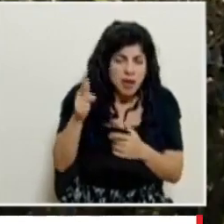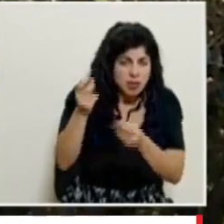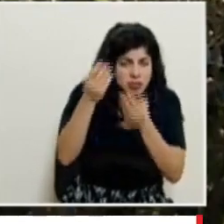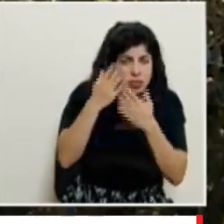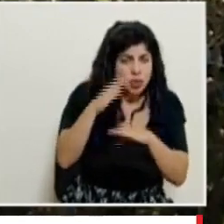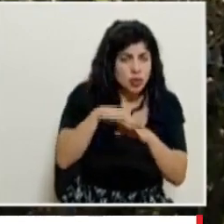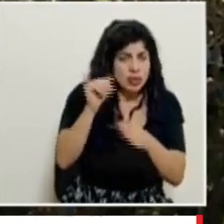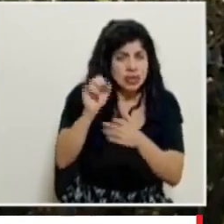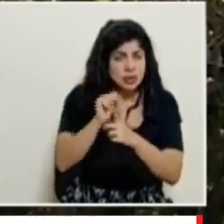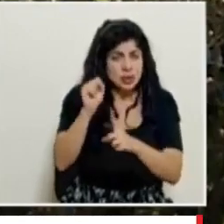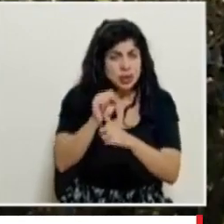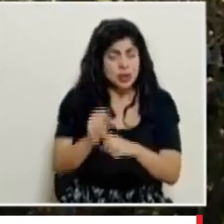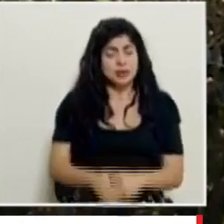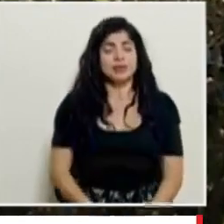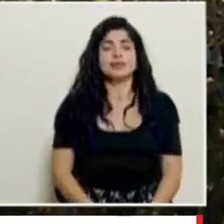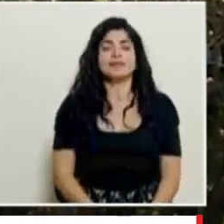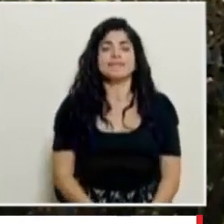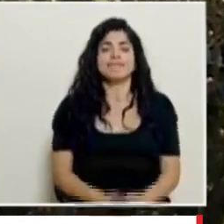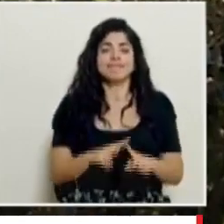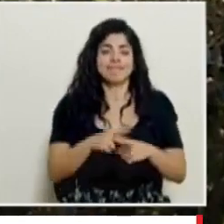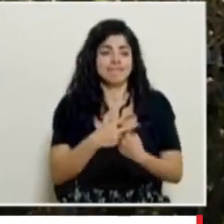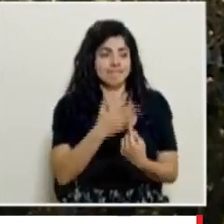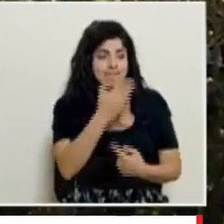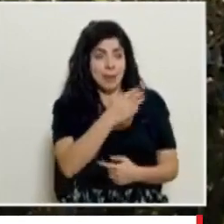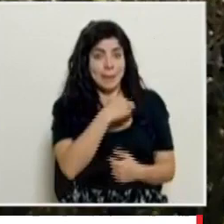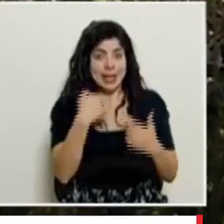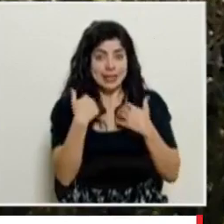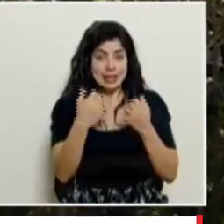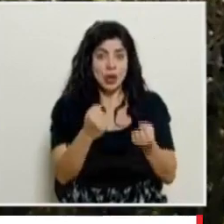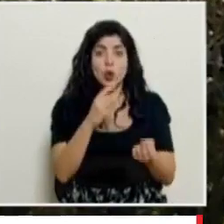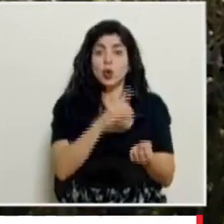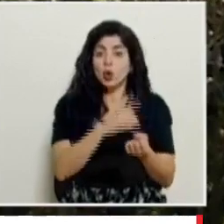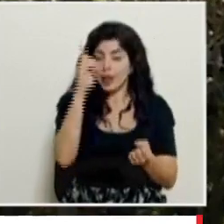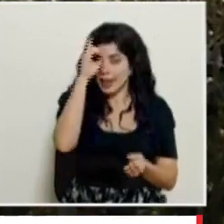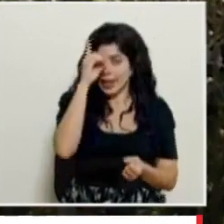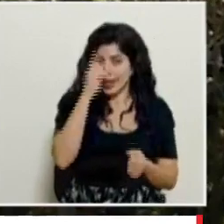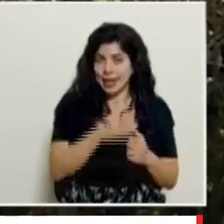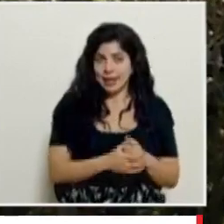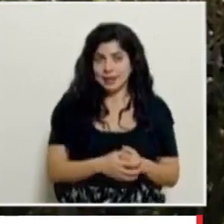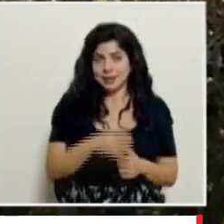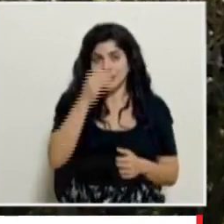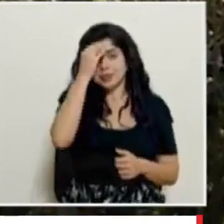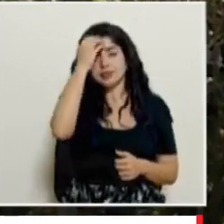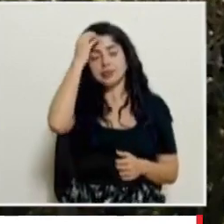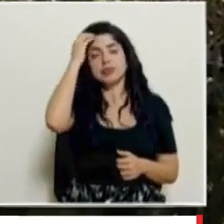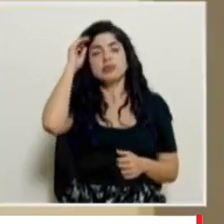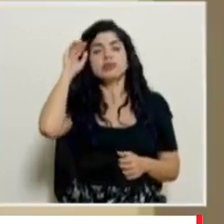sobre esa situación iniciamos con el ministro de salud el doctor Daniel Salas